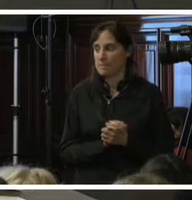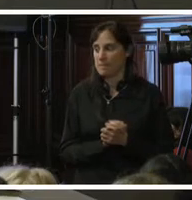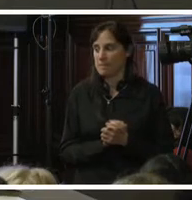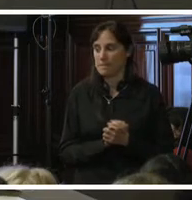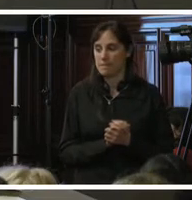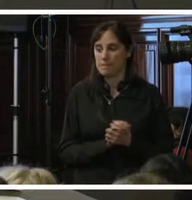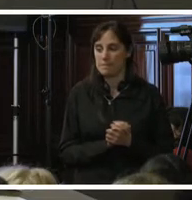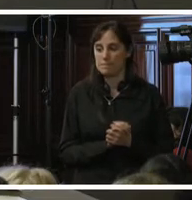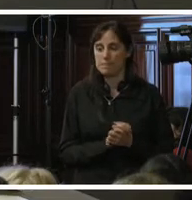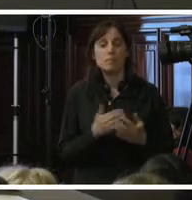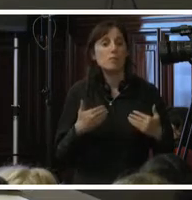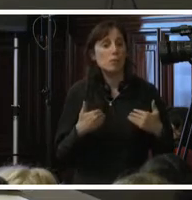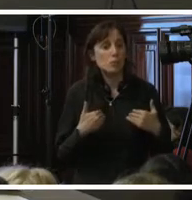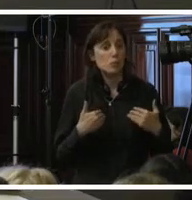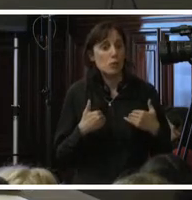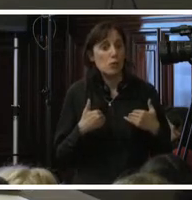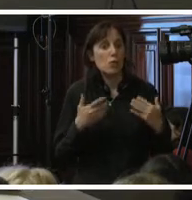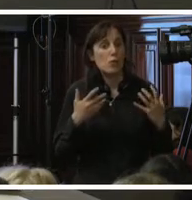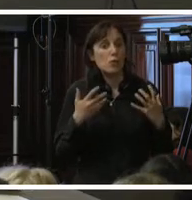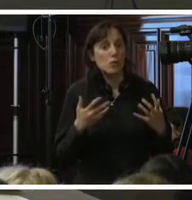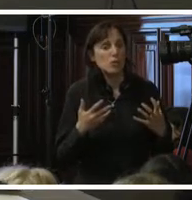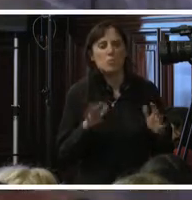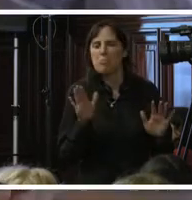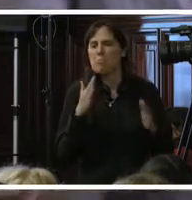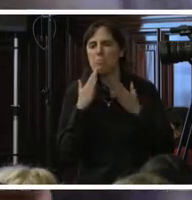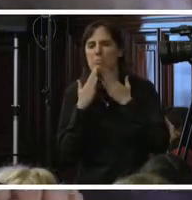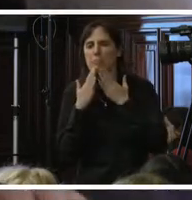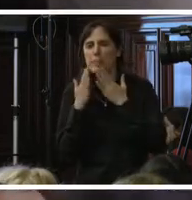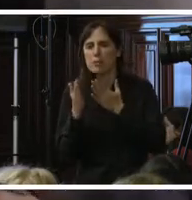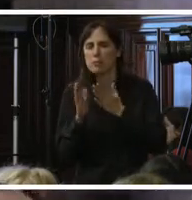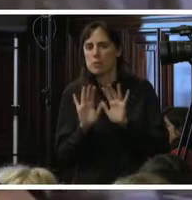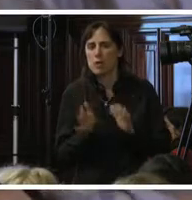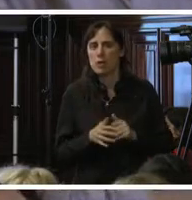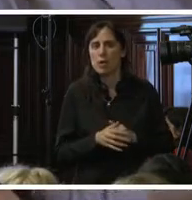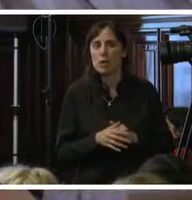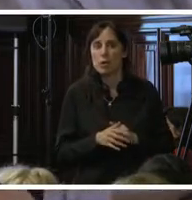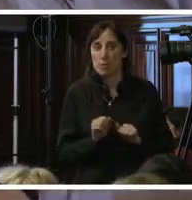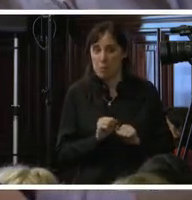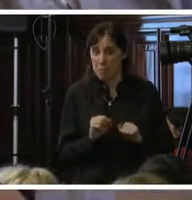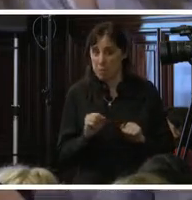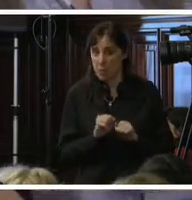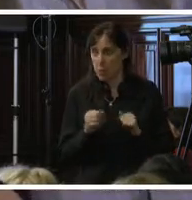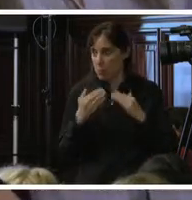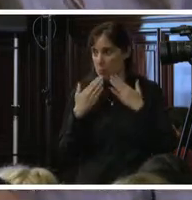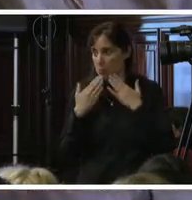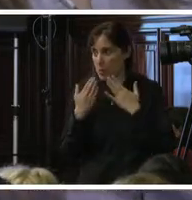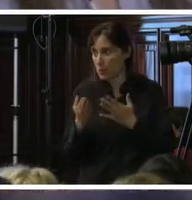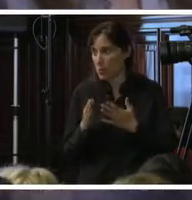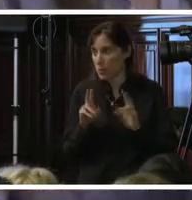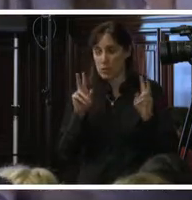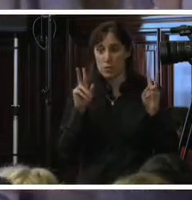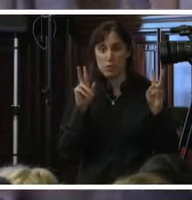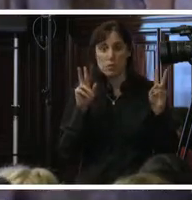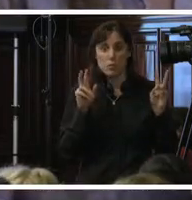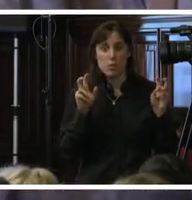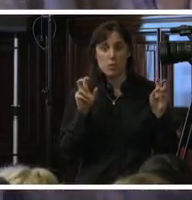Me interesaba particularmente hacer una pregunta, no sé si cabe dentro de la lógica de trabajo de la